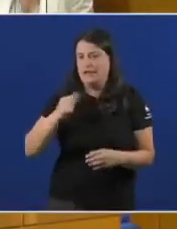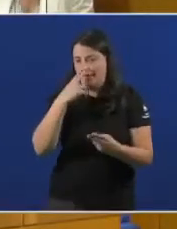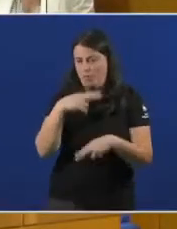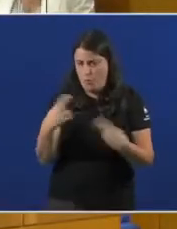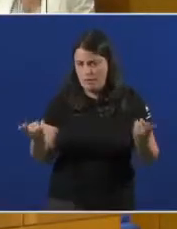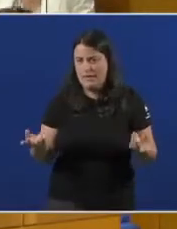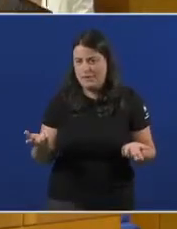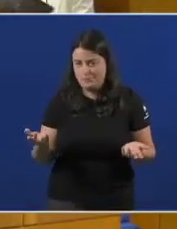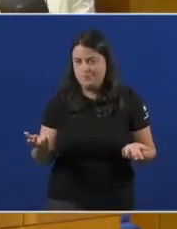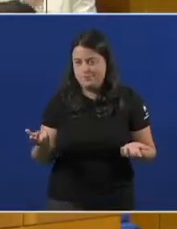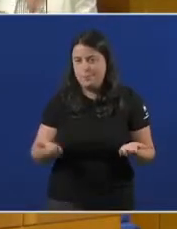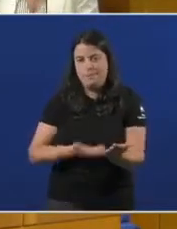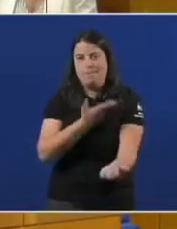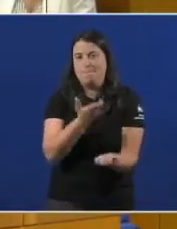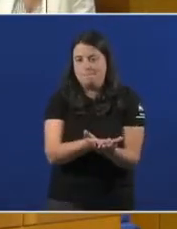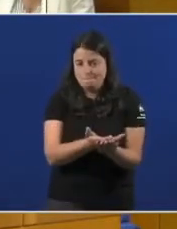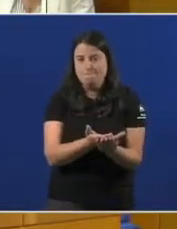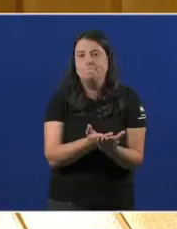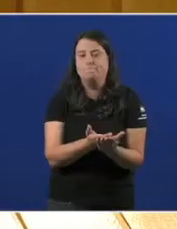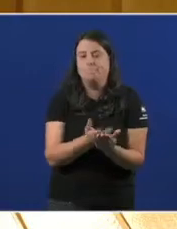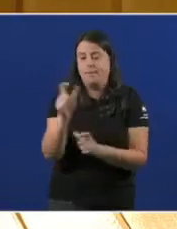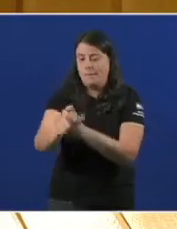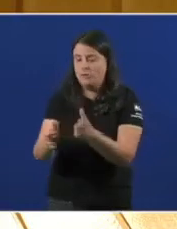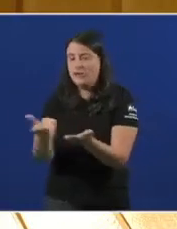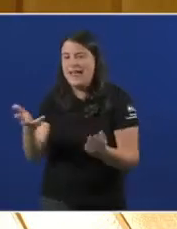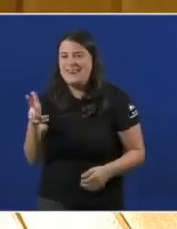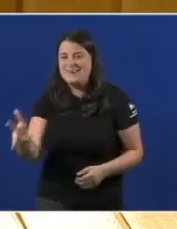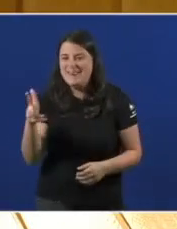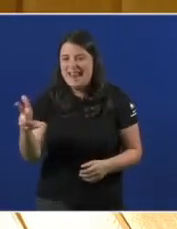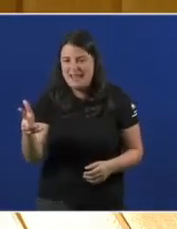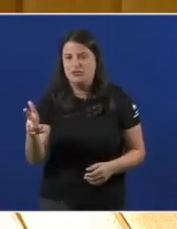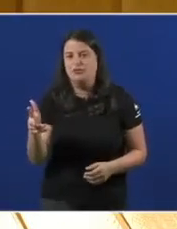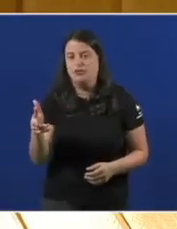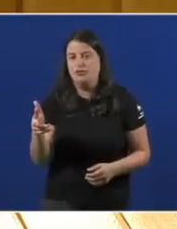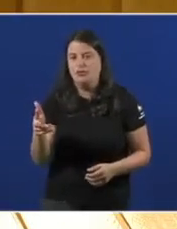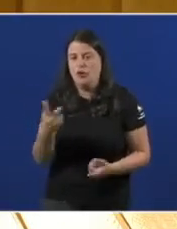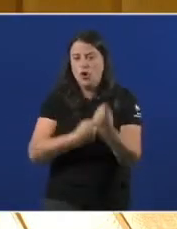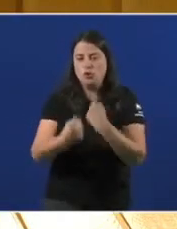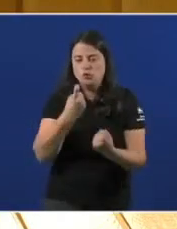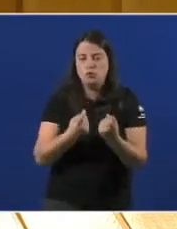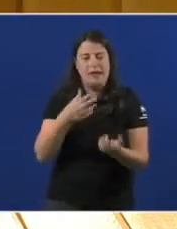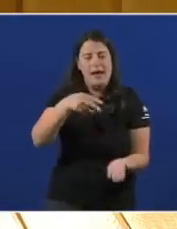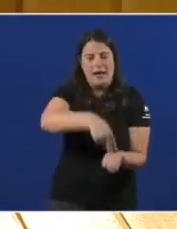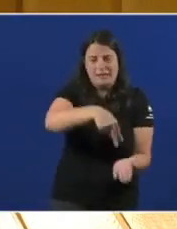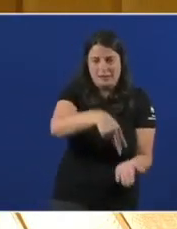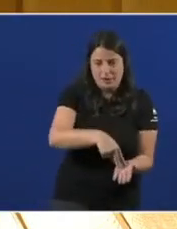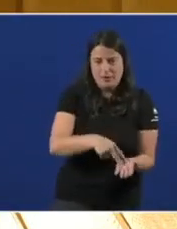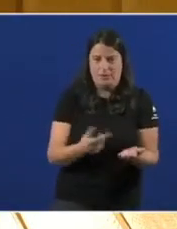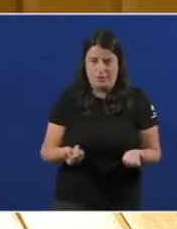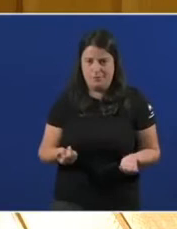que lle devolva a cidadanía o dereito a consultas presenciais en tempo e forma.